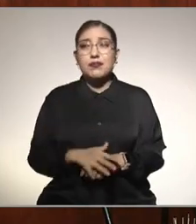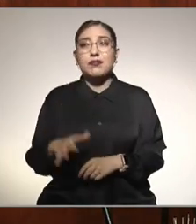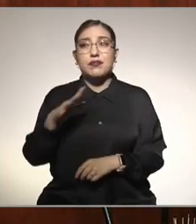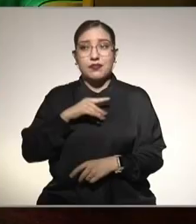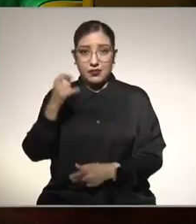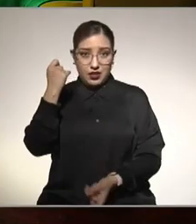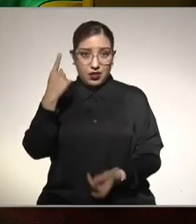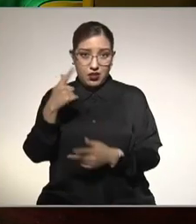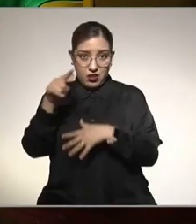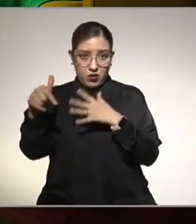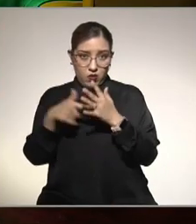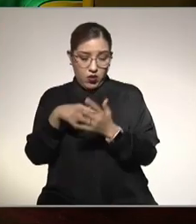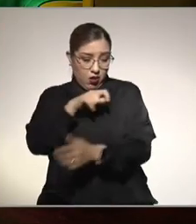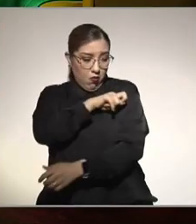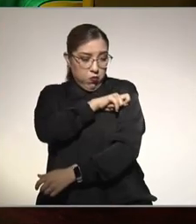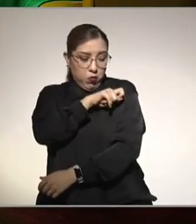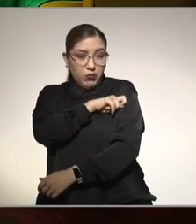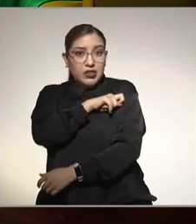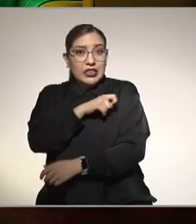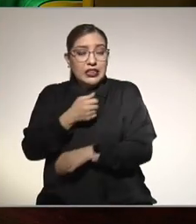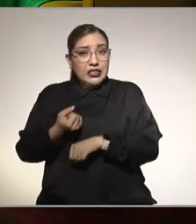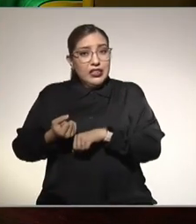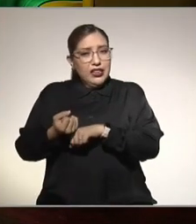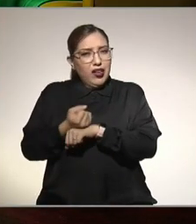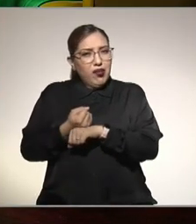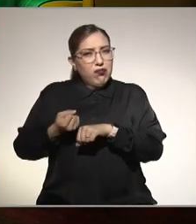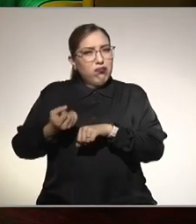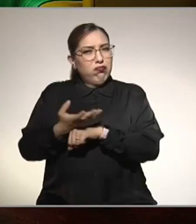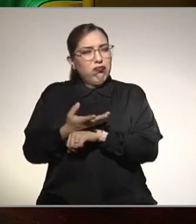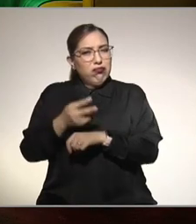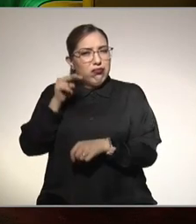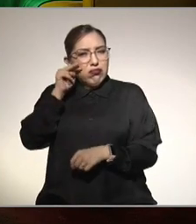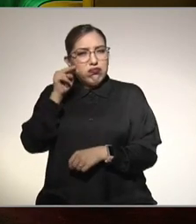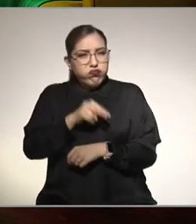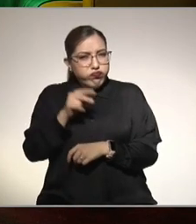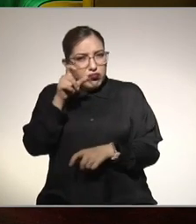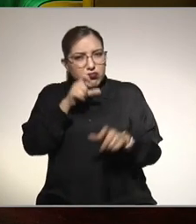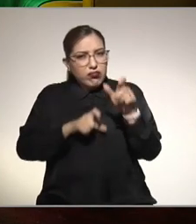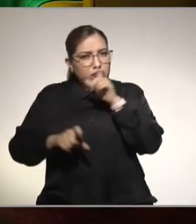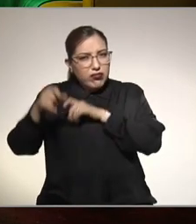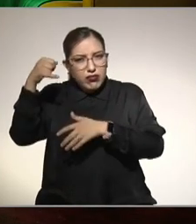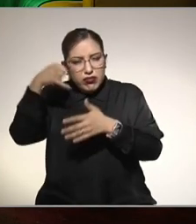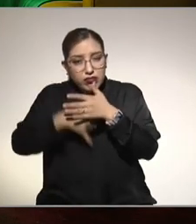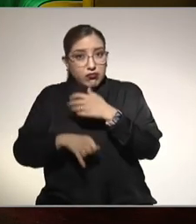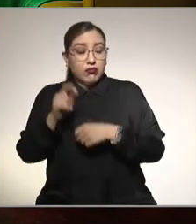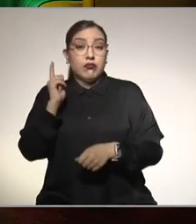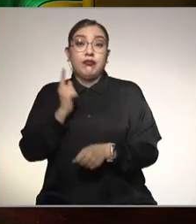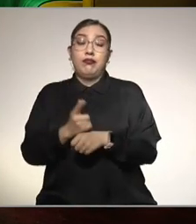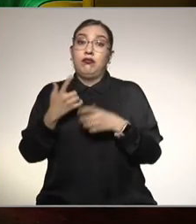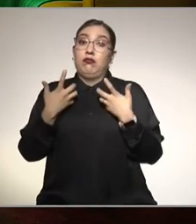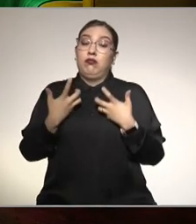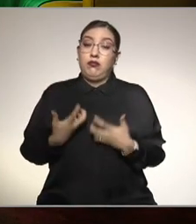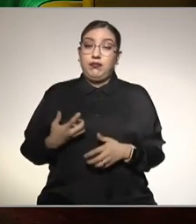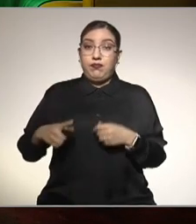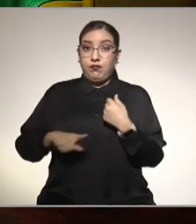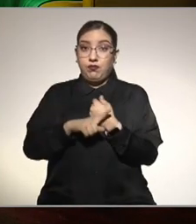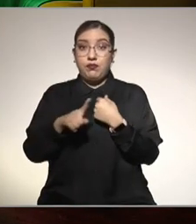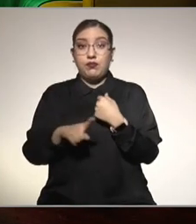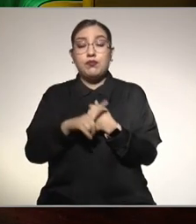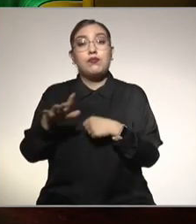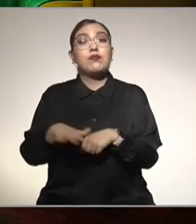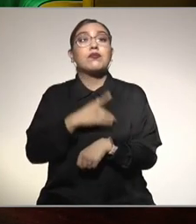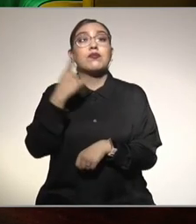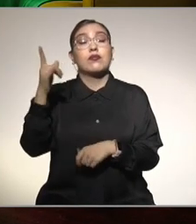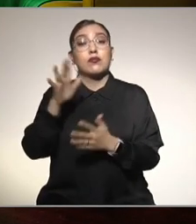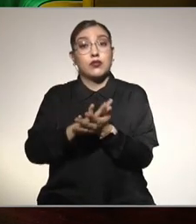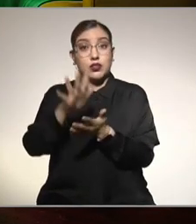donadores sanos y que hemos encontrado datos verdaderamente aterradores, Pepe, ¿por qué? Porque la gran mayoría